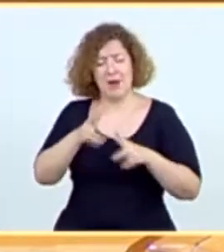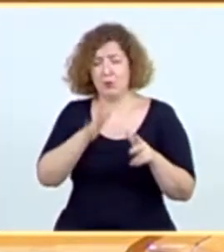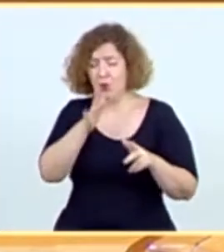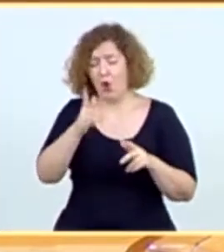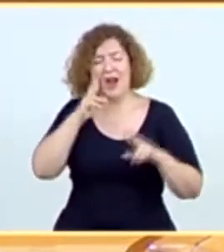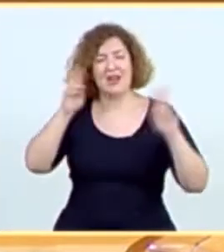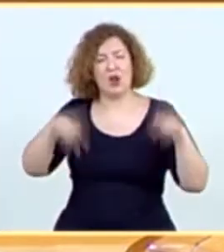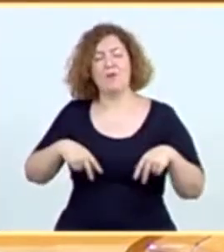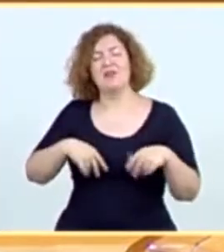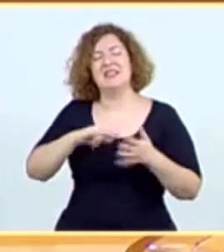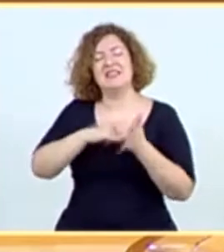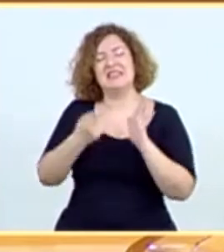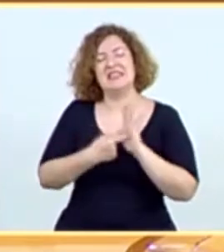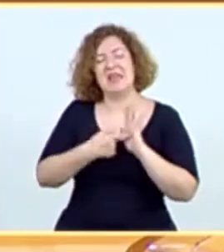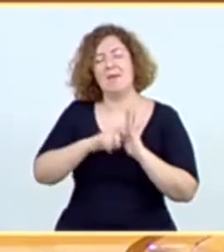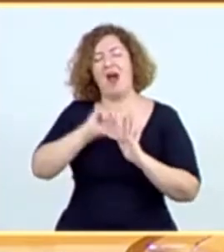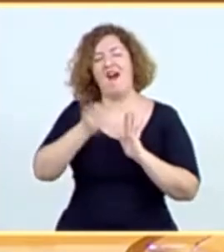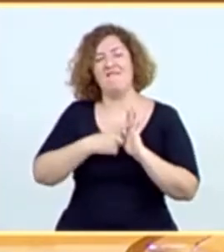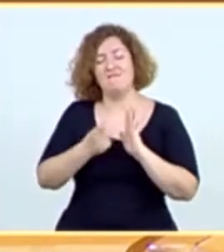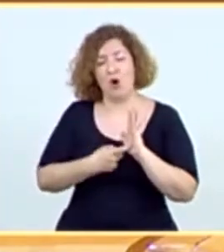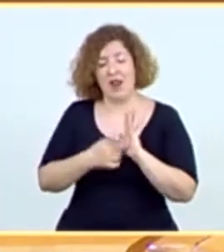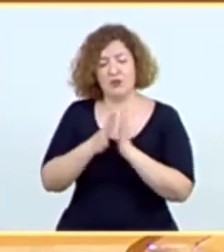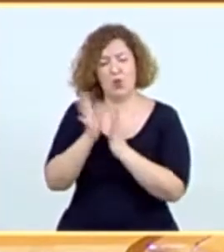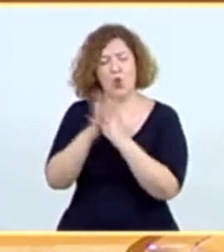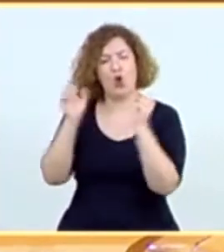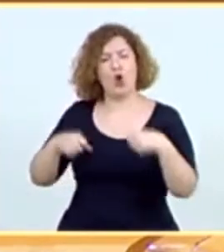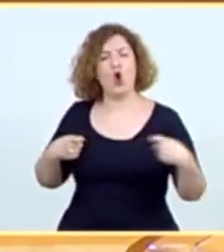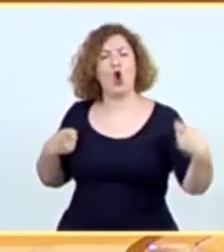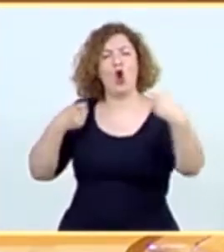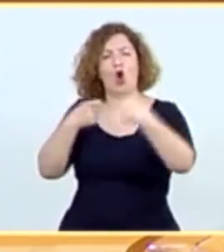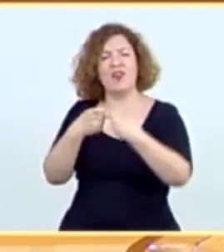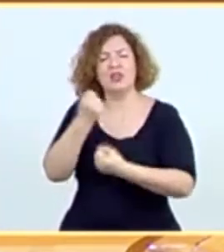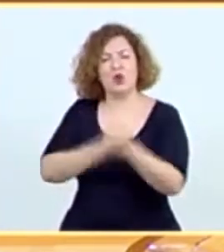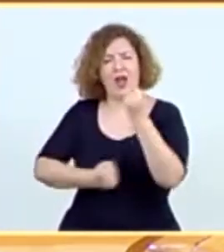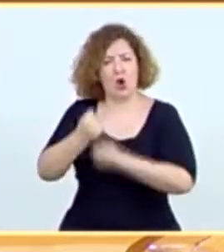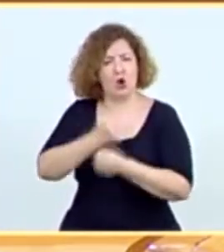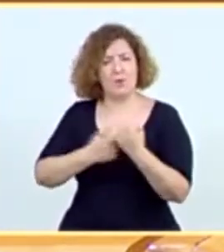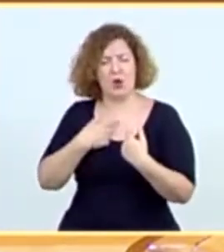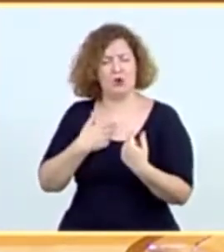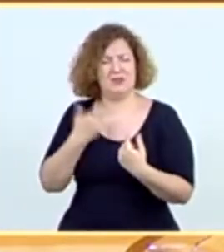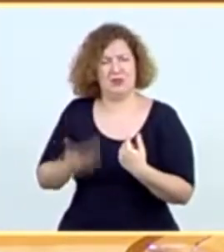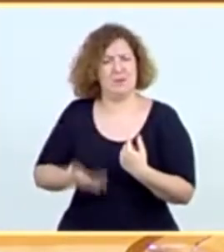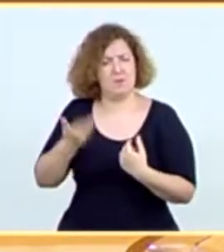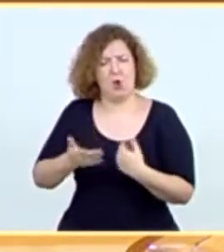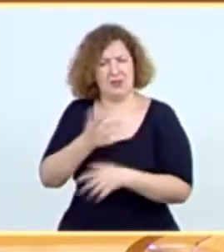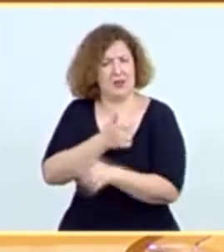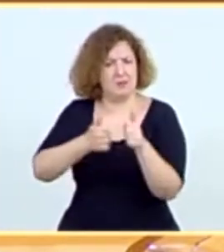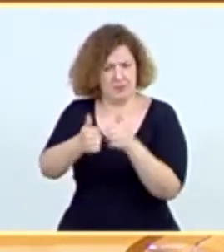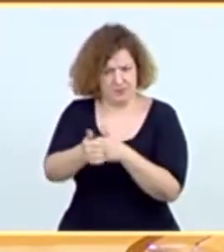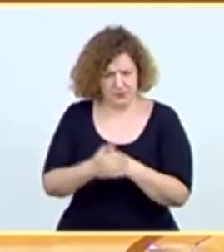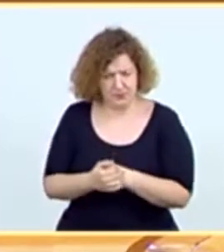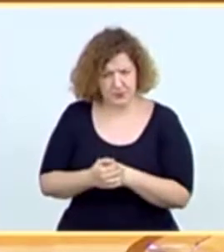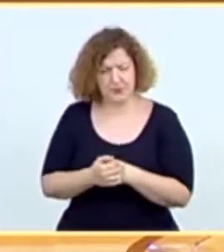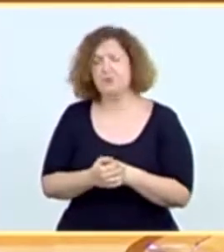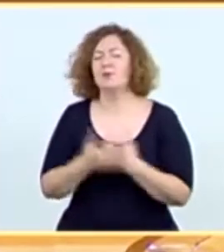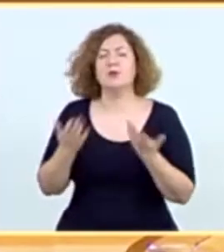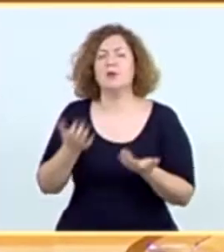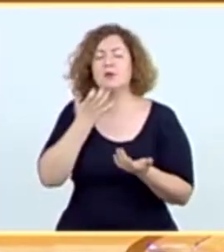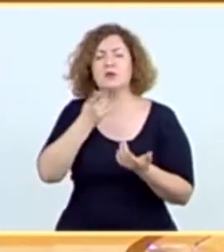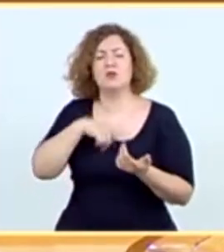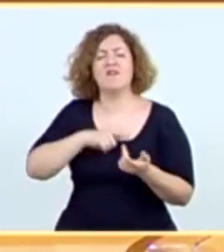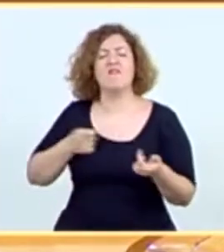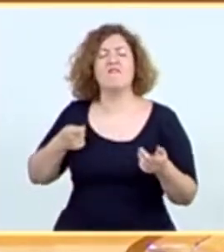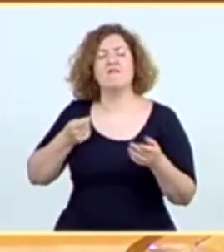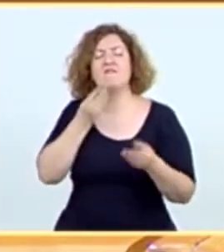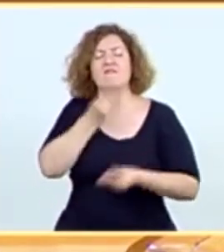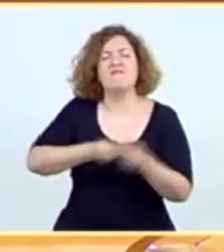foral, en el que el concierto económico ocupa un protagonismo principal. Por ello, contamos con un procedimiento de financiación